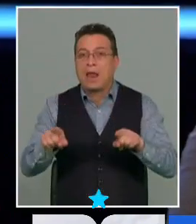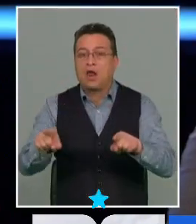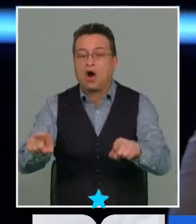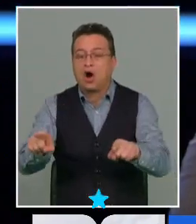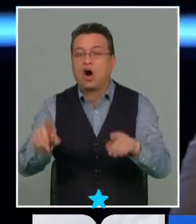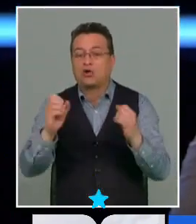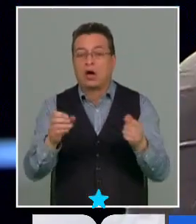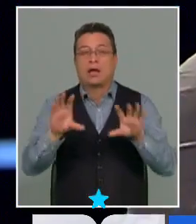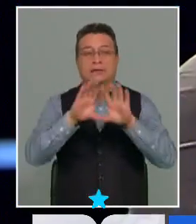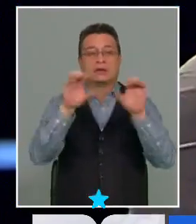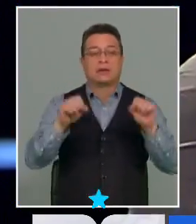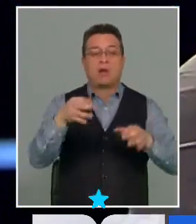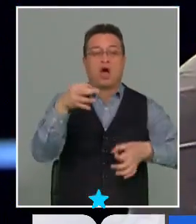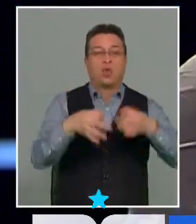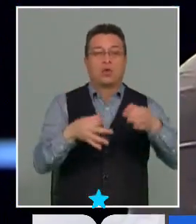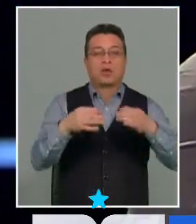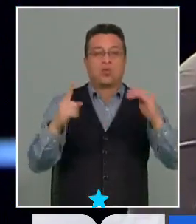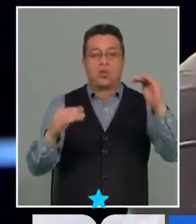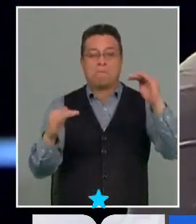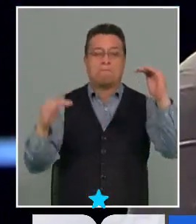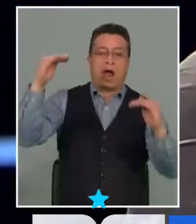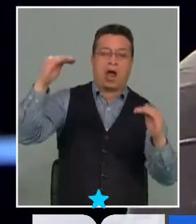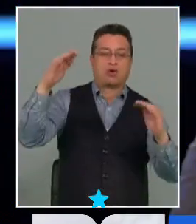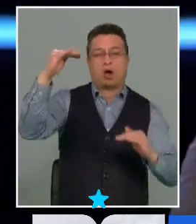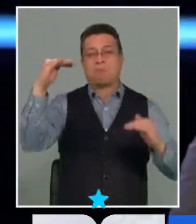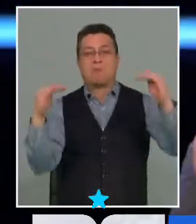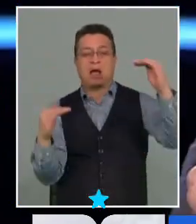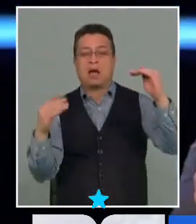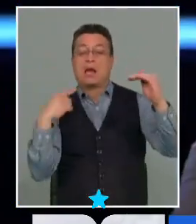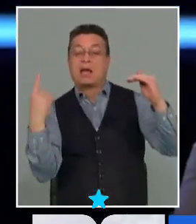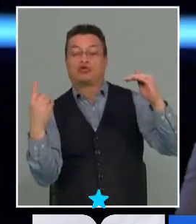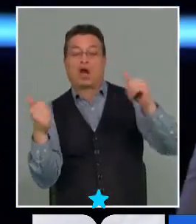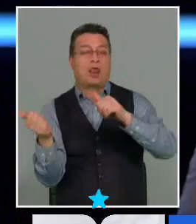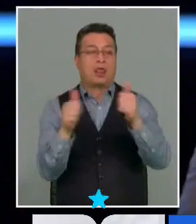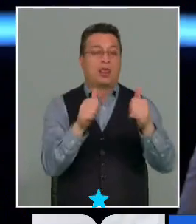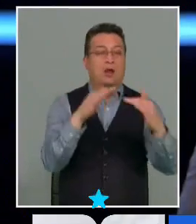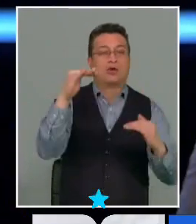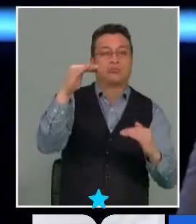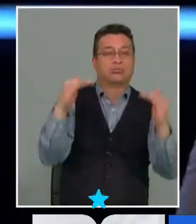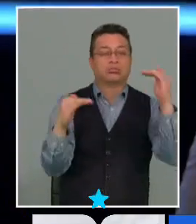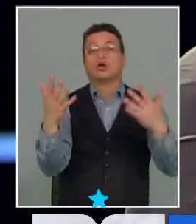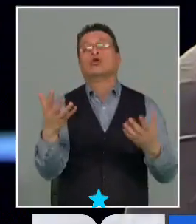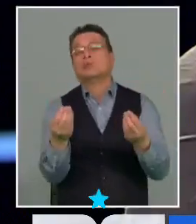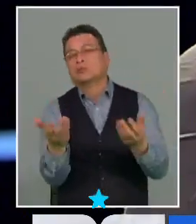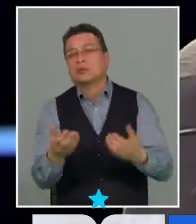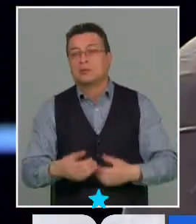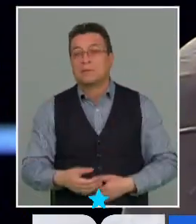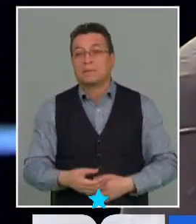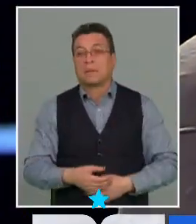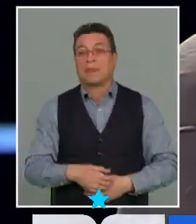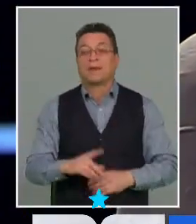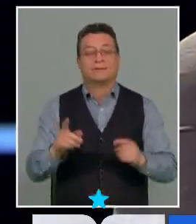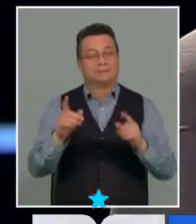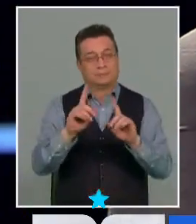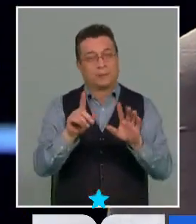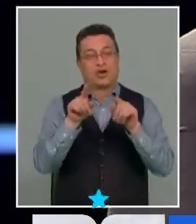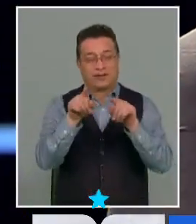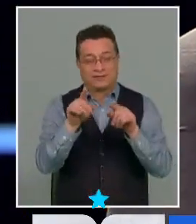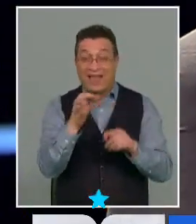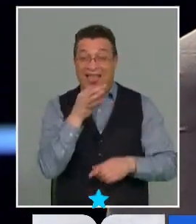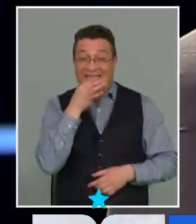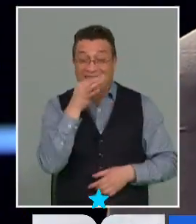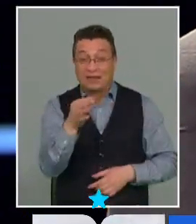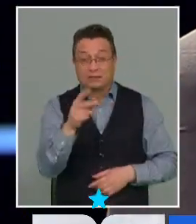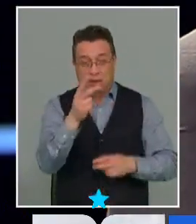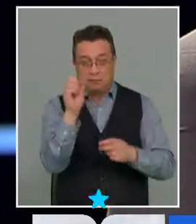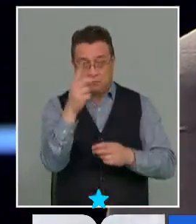un sistema judicial por sobre otro o el nacional por sobre un sistema de pueblos originarios. No, lo que está ahí primero